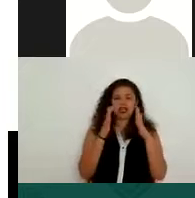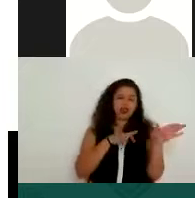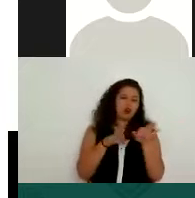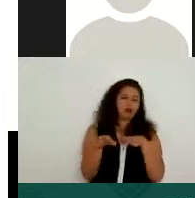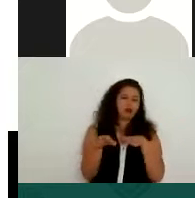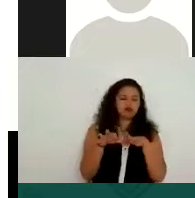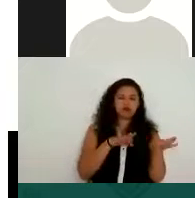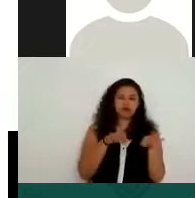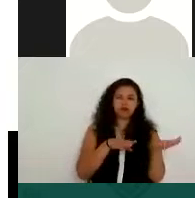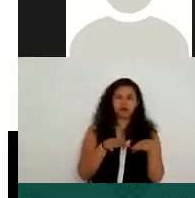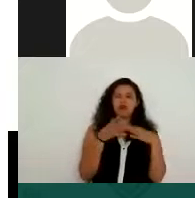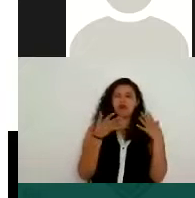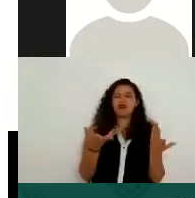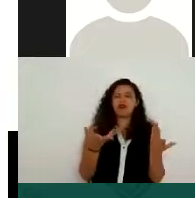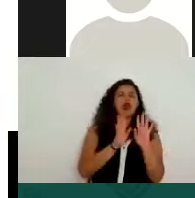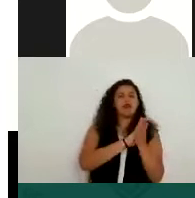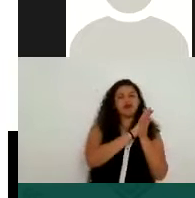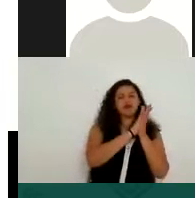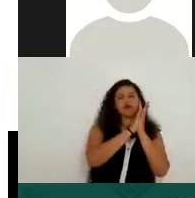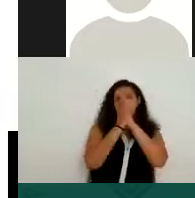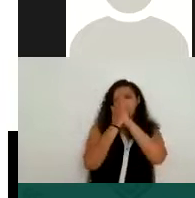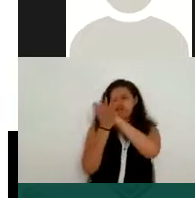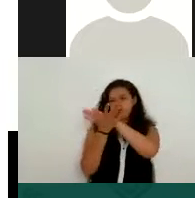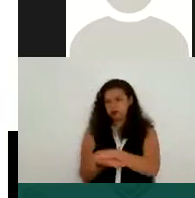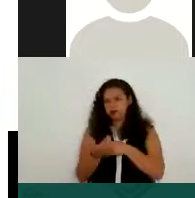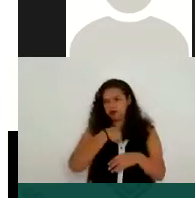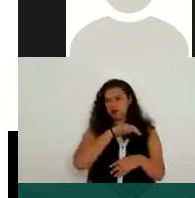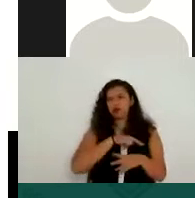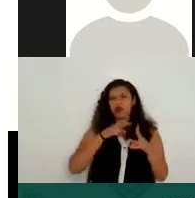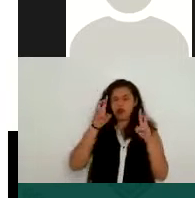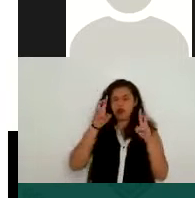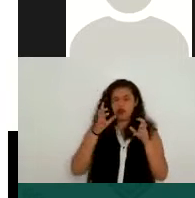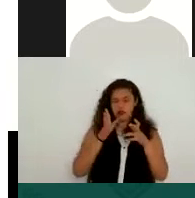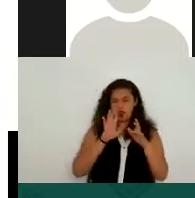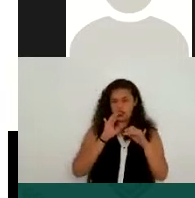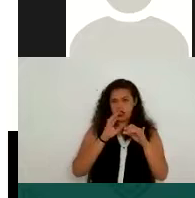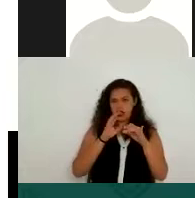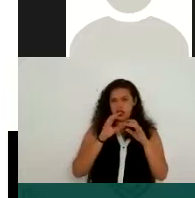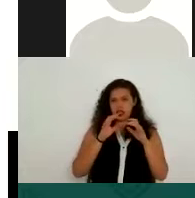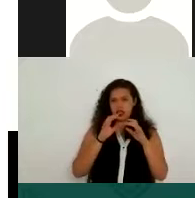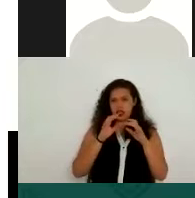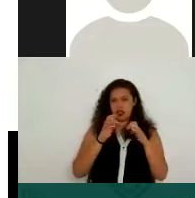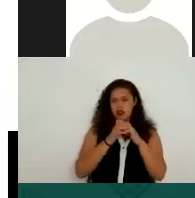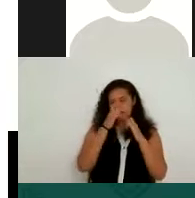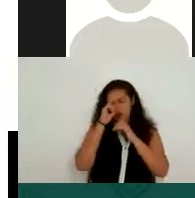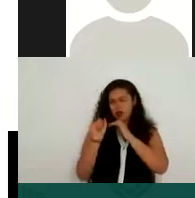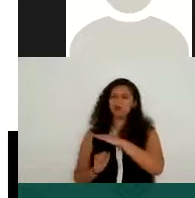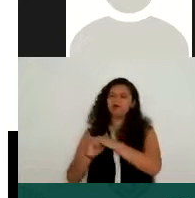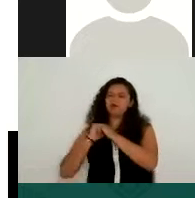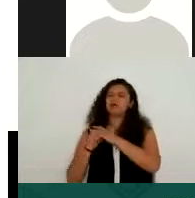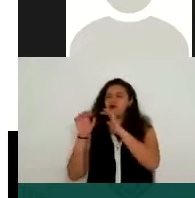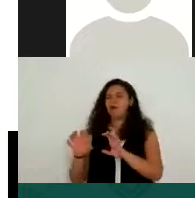aquí ya se está migrando y aunque no estuviéramos en tema de pandemia también este tema del soporte electrónico es un medio de